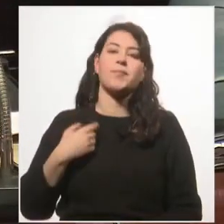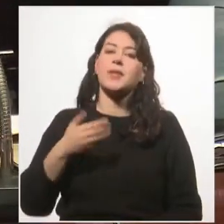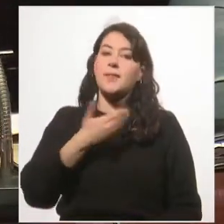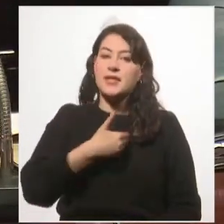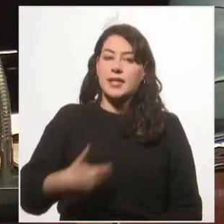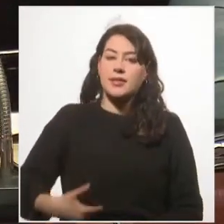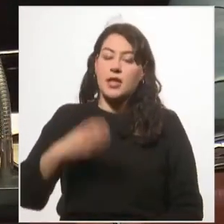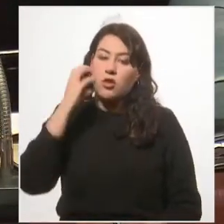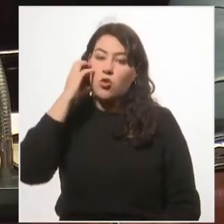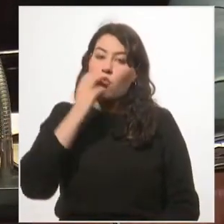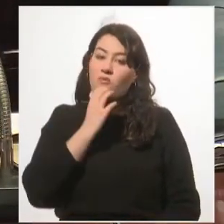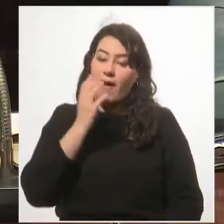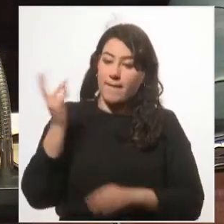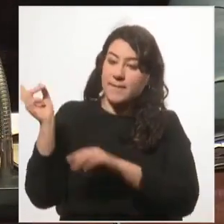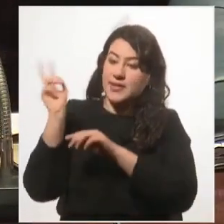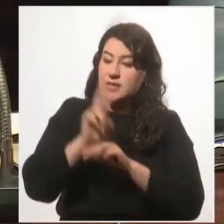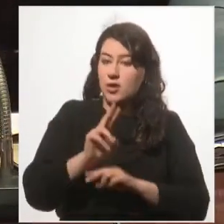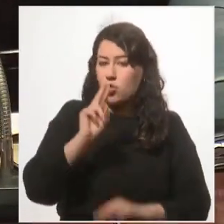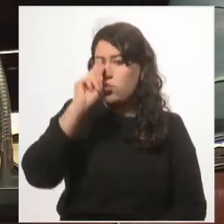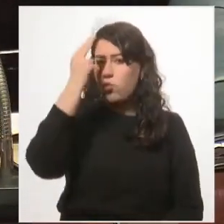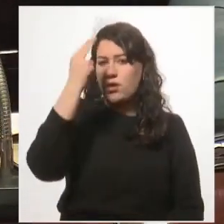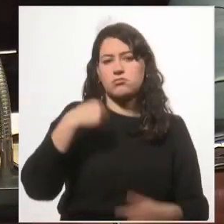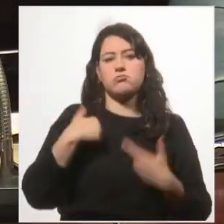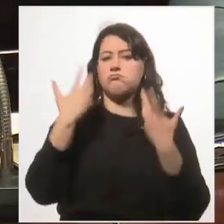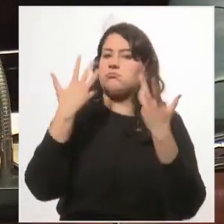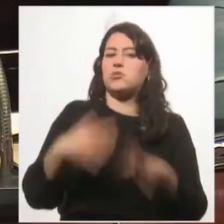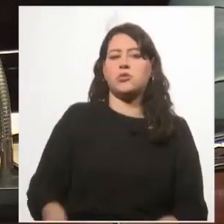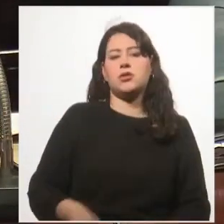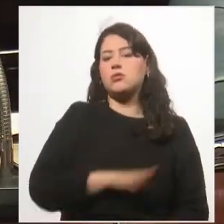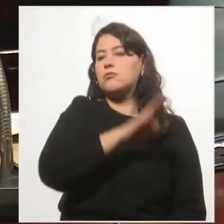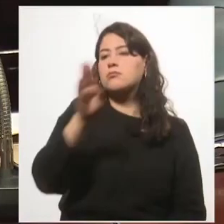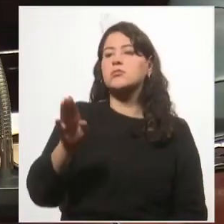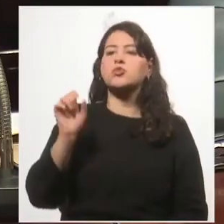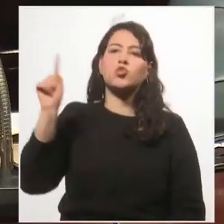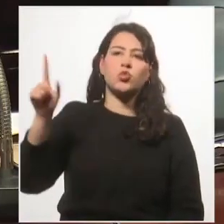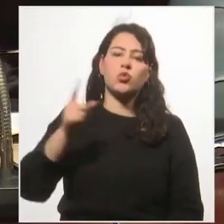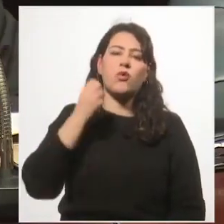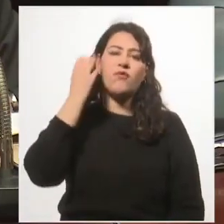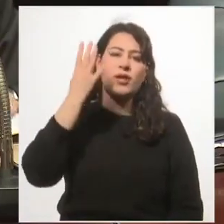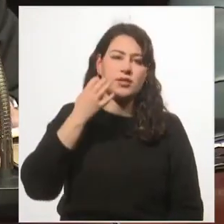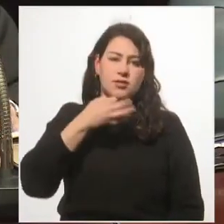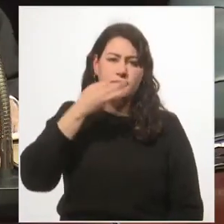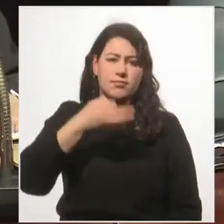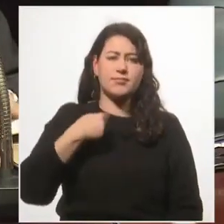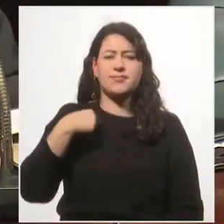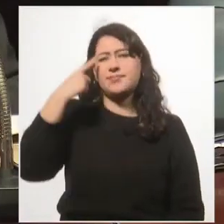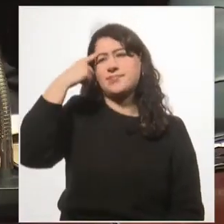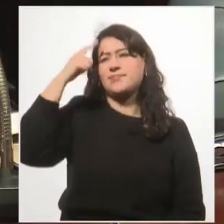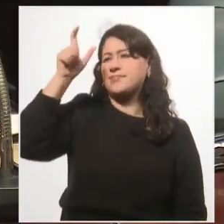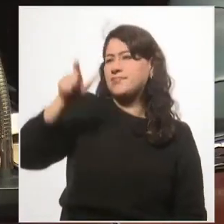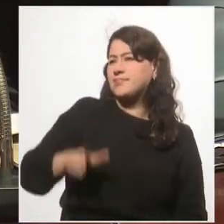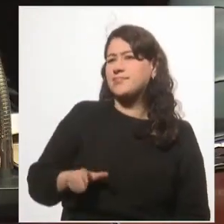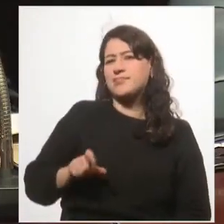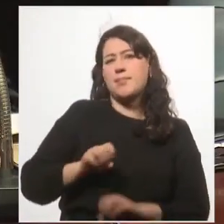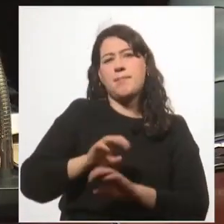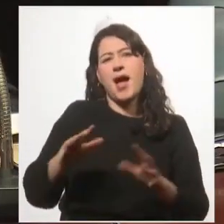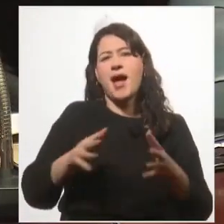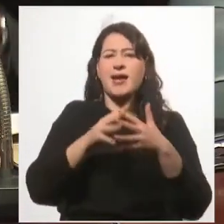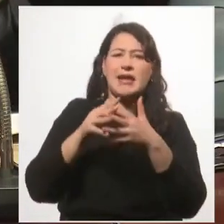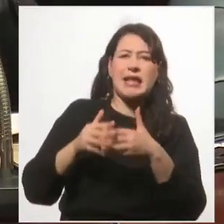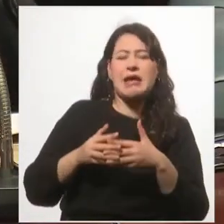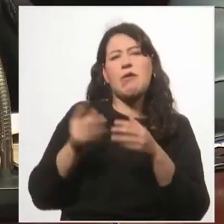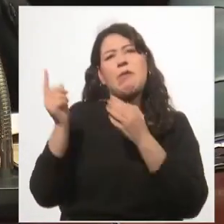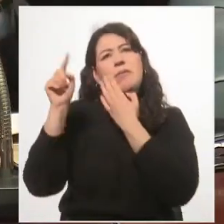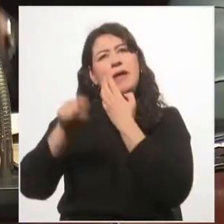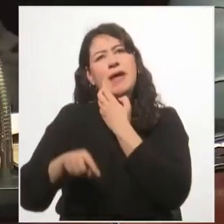Uruguay, yo me negué a ir a sus conferencias porque pensé, este es un agente más de los gringos que nos viene